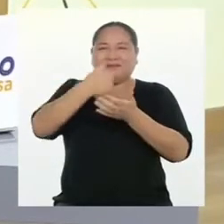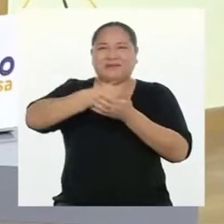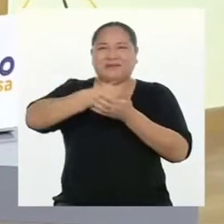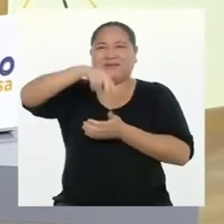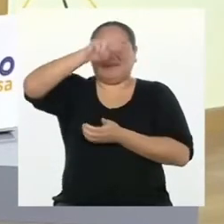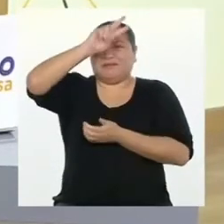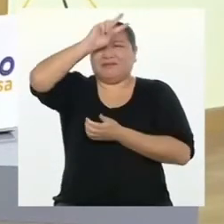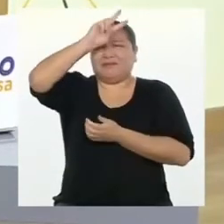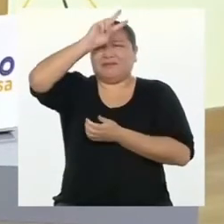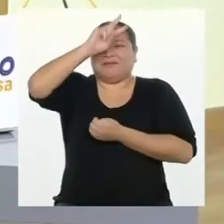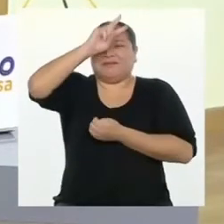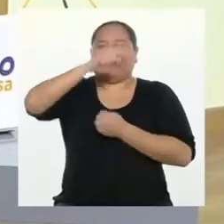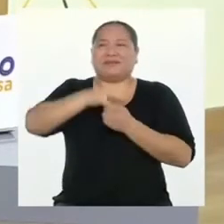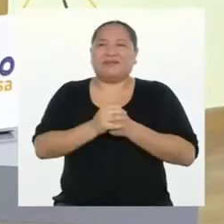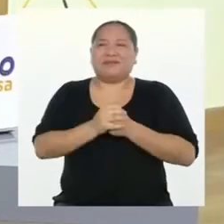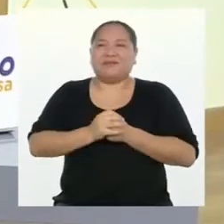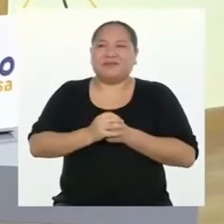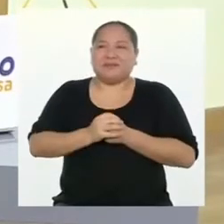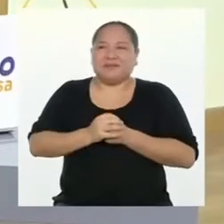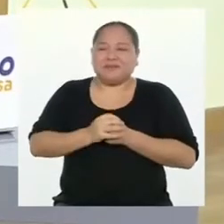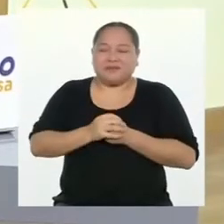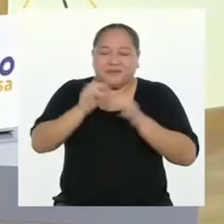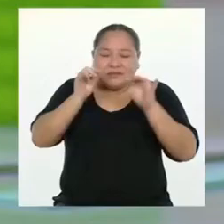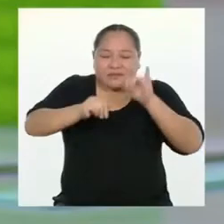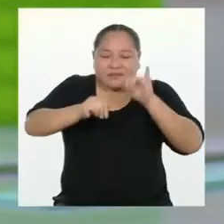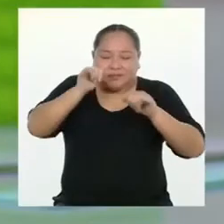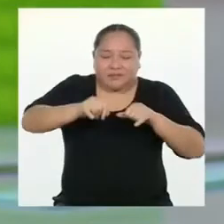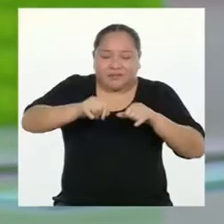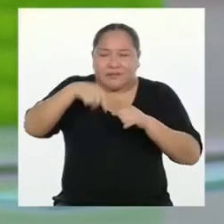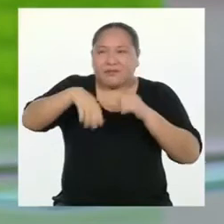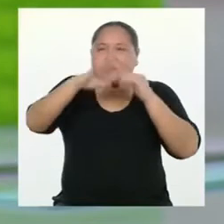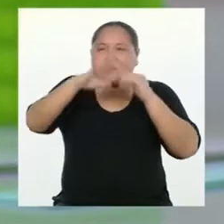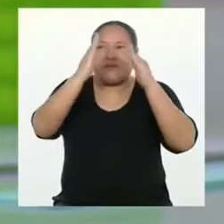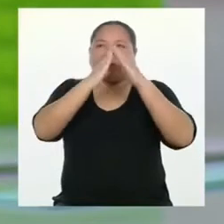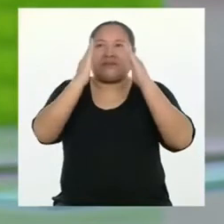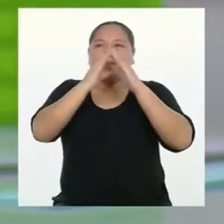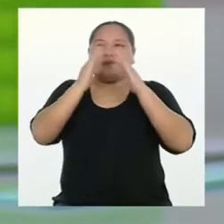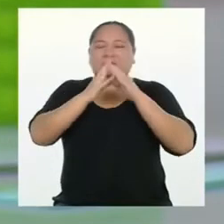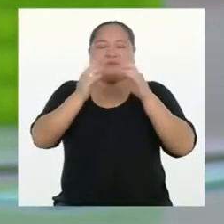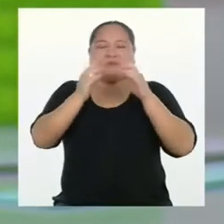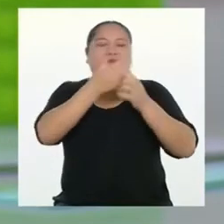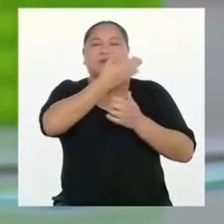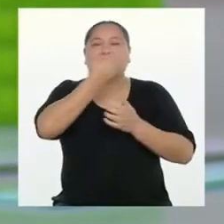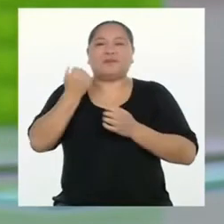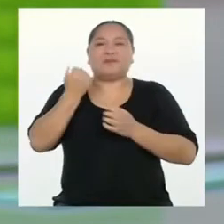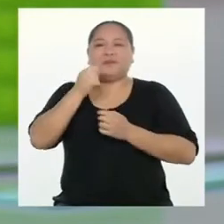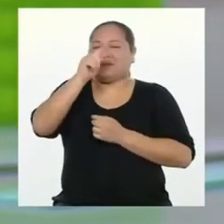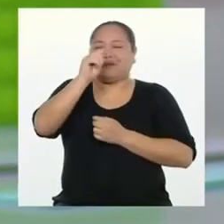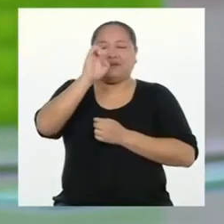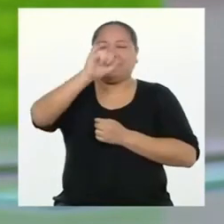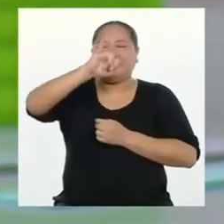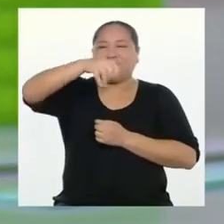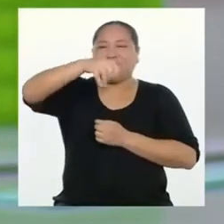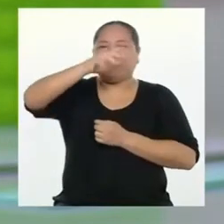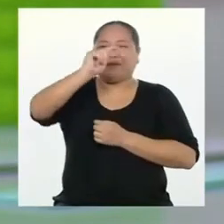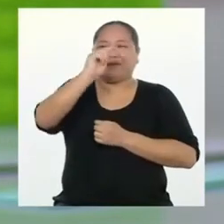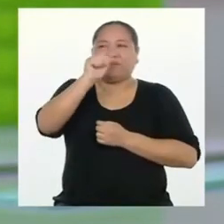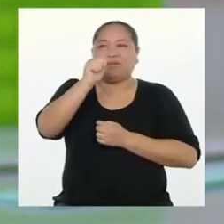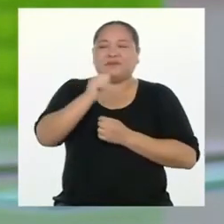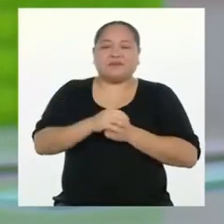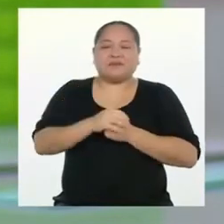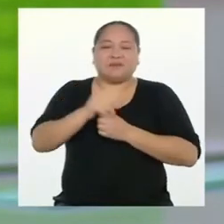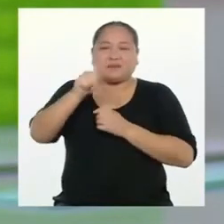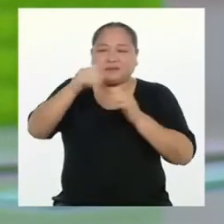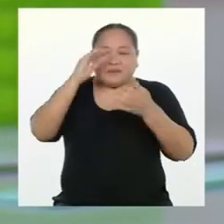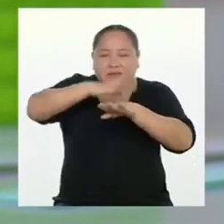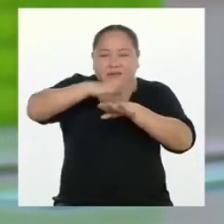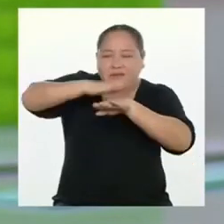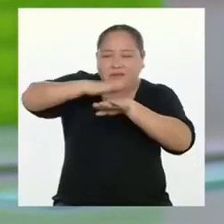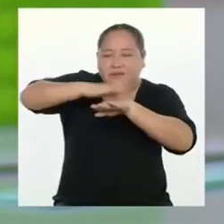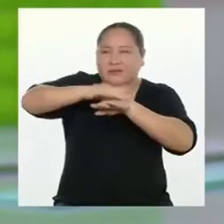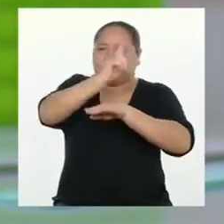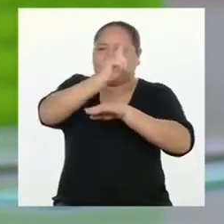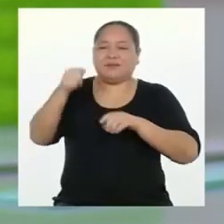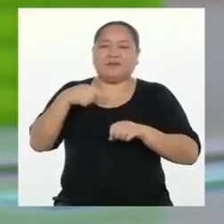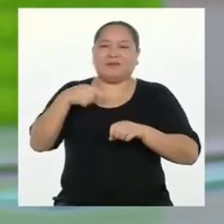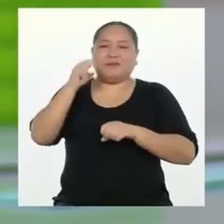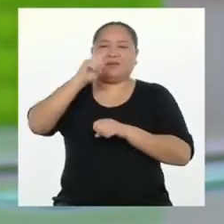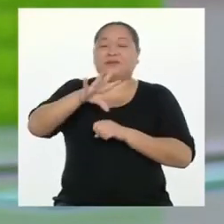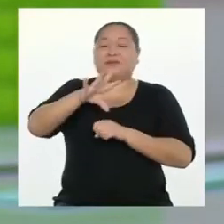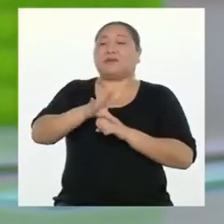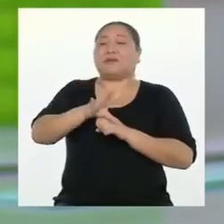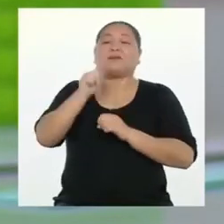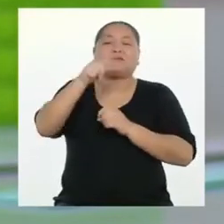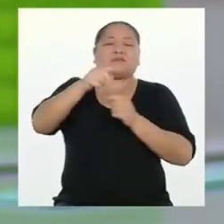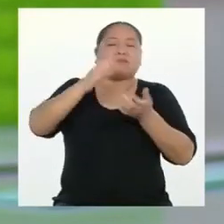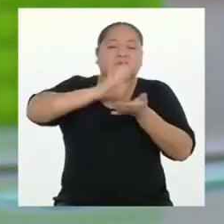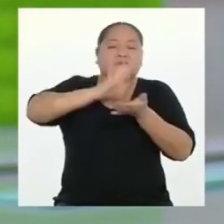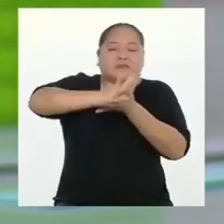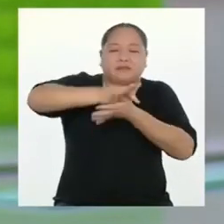cuiden su salud? Que se mantengan en casa. Que sea la tarjeta. Tarjeta amarilla de advertencia. Y ya si no hacen caso, les